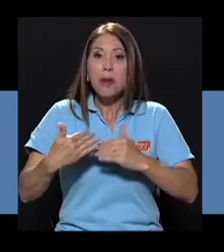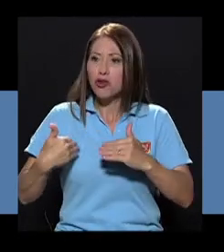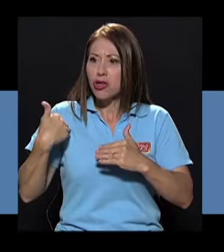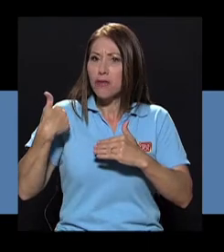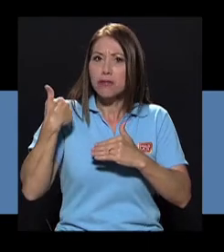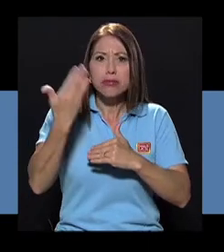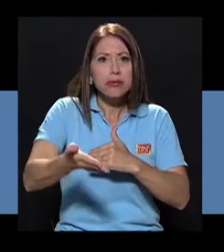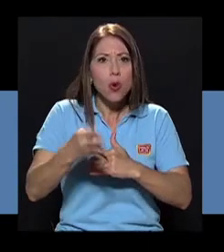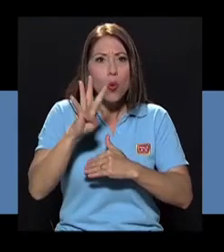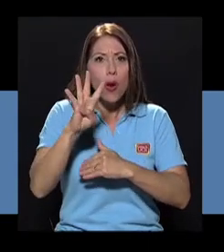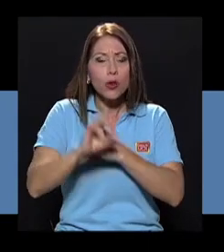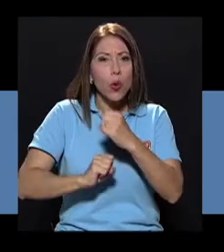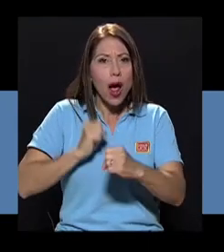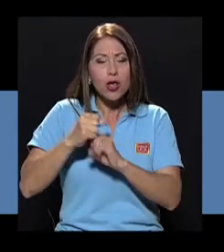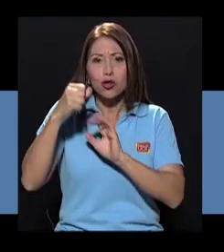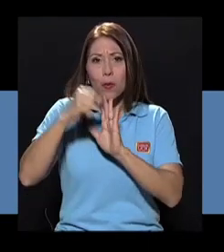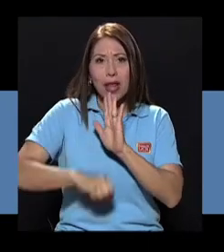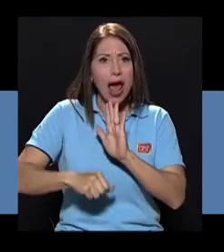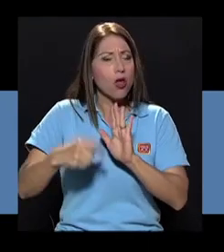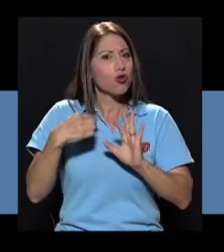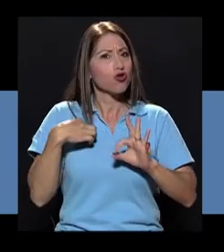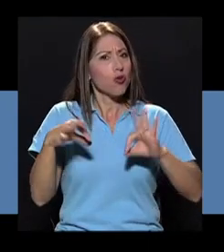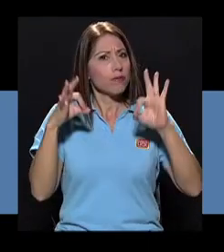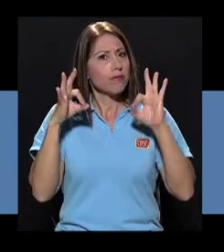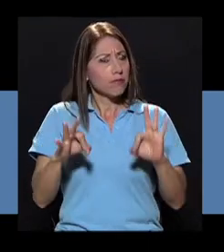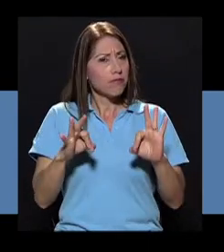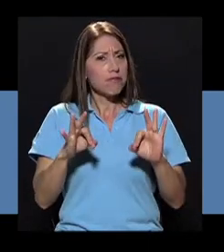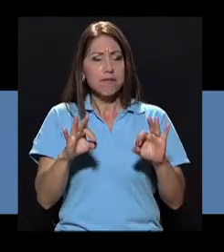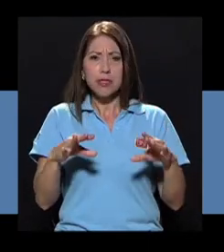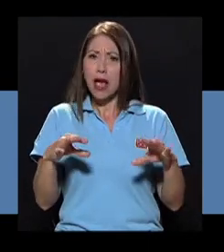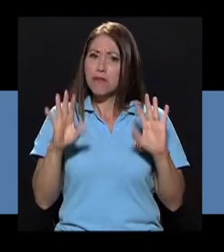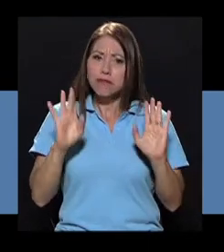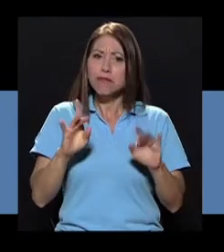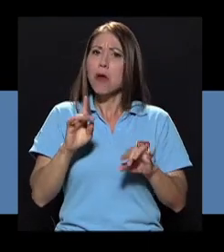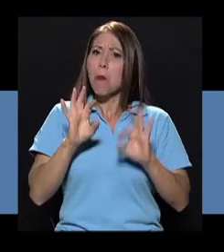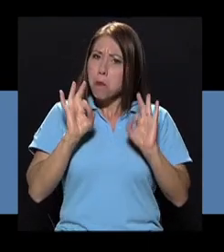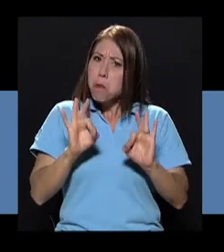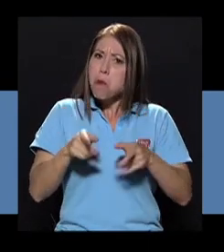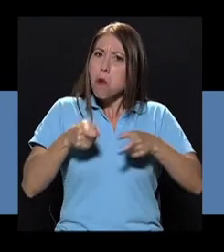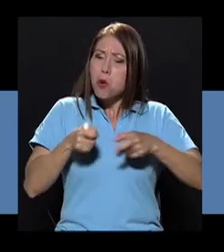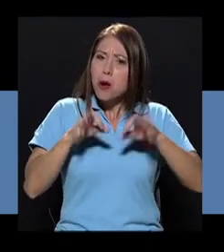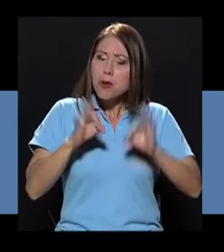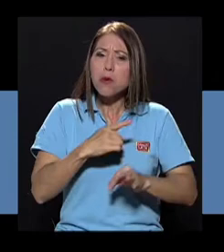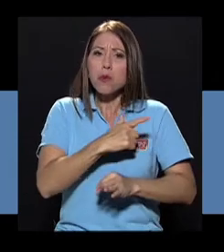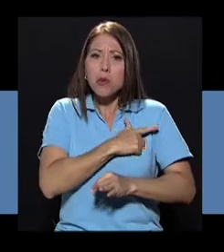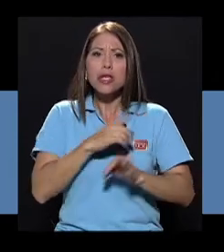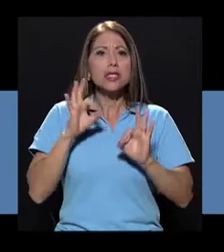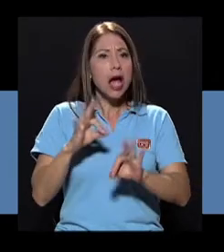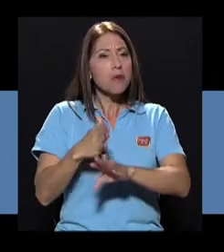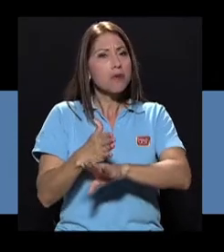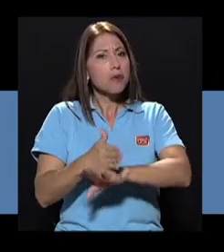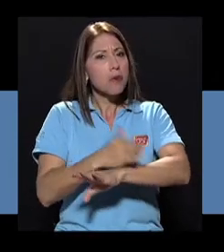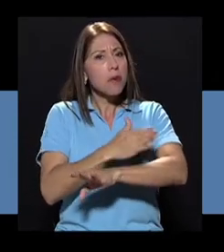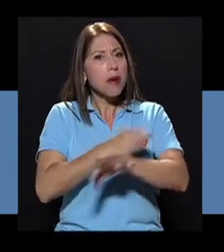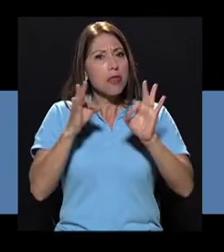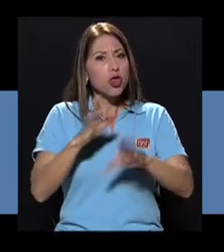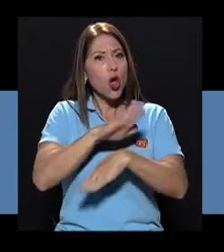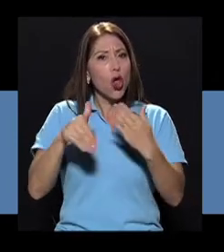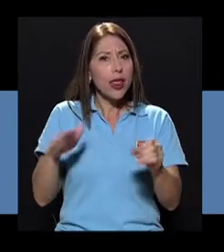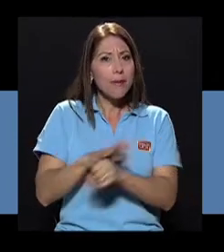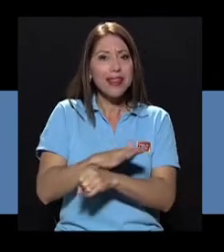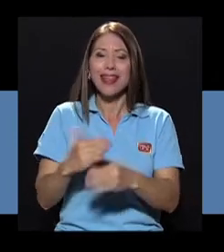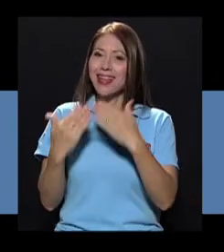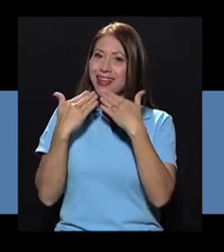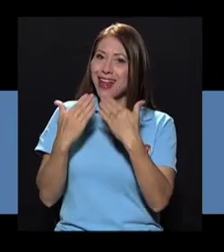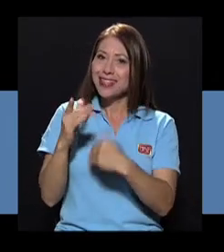años de operado, yo estoy totalmente seco en lo que es la incontinencia y recuperado totalmente. Muchísimas